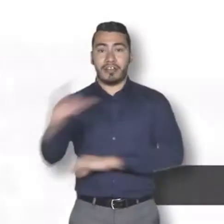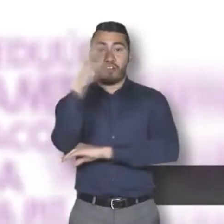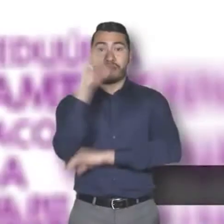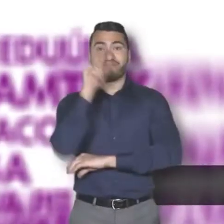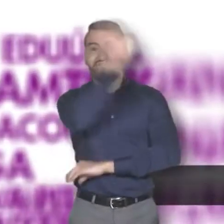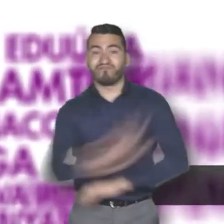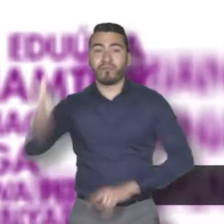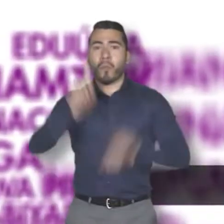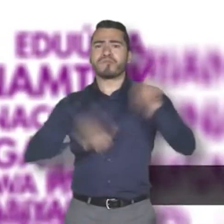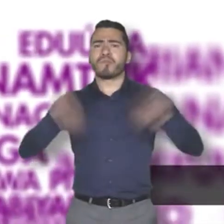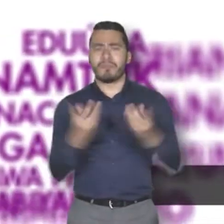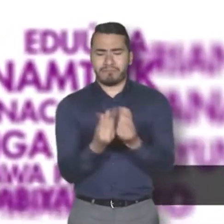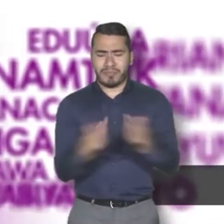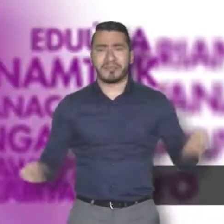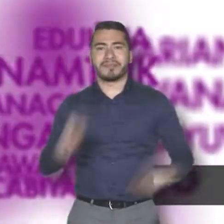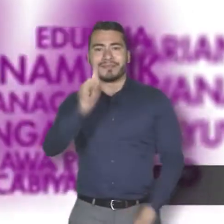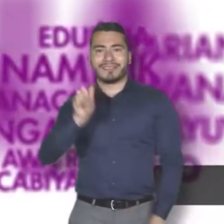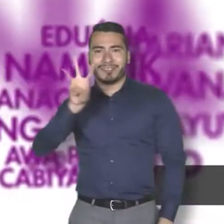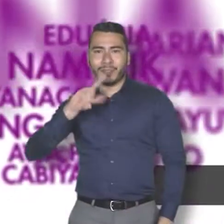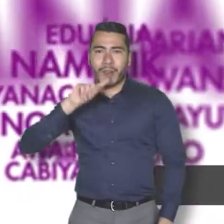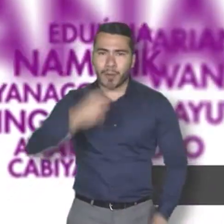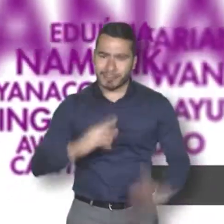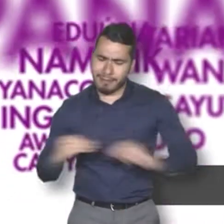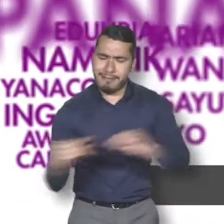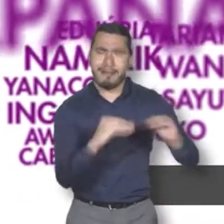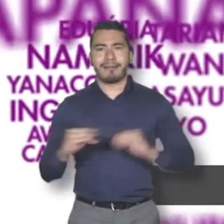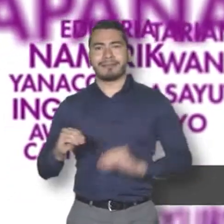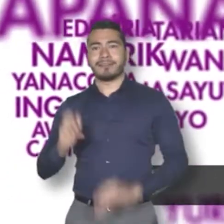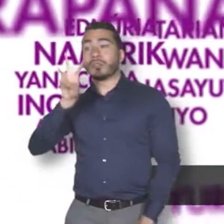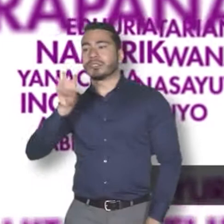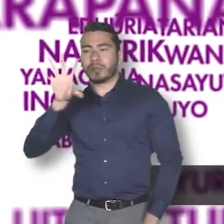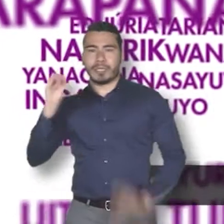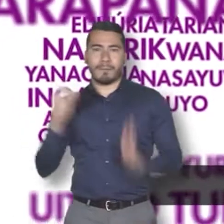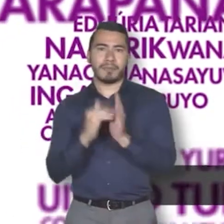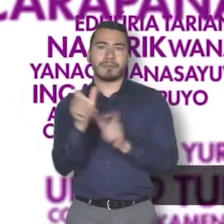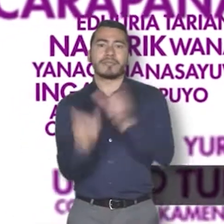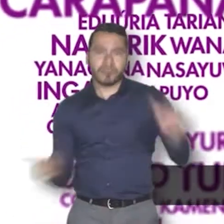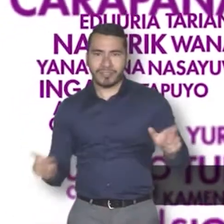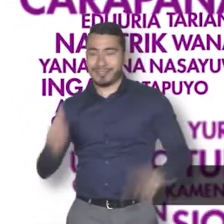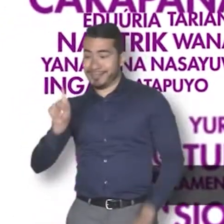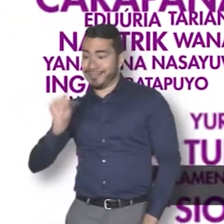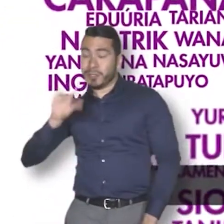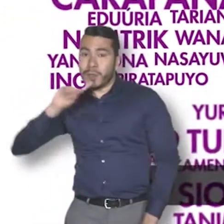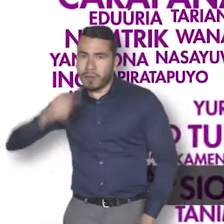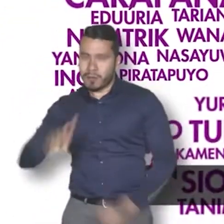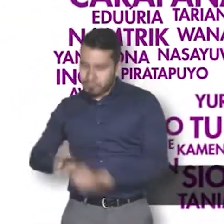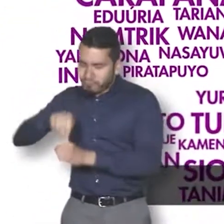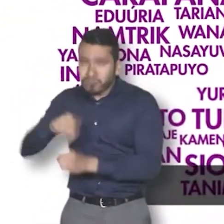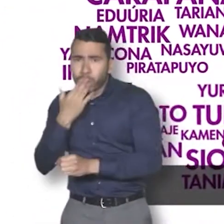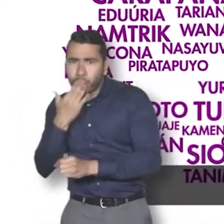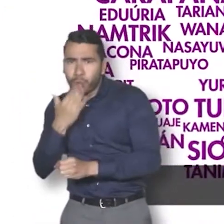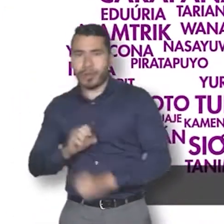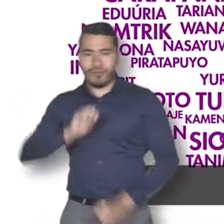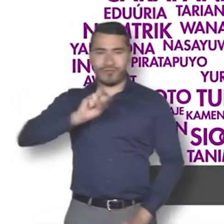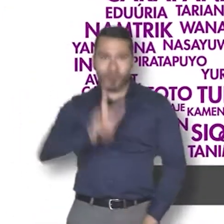En Colombia existen aproximadamente 68 lenguas nativas habladas por cerca de 850 mil personas. 65 son